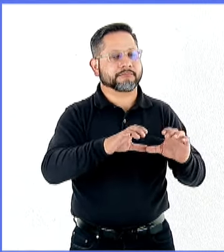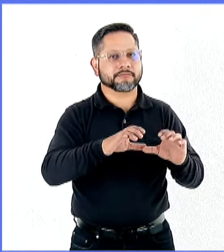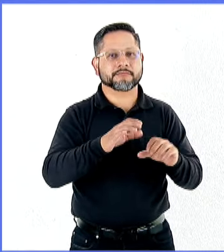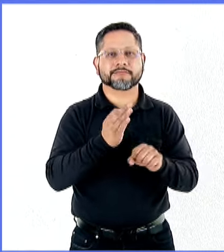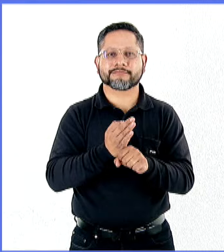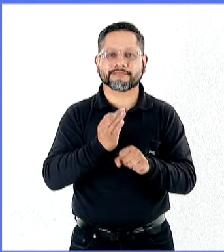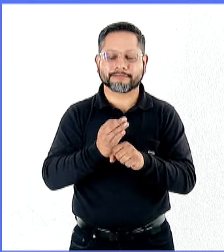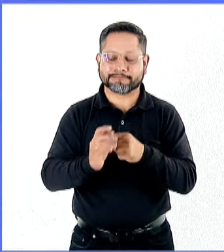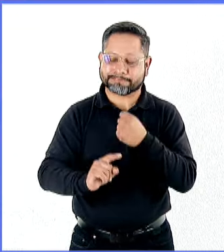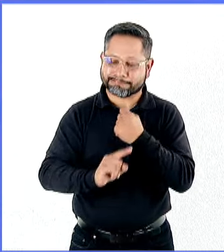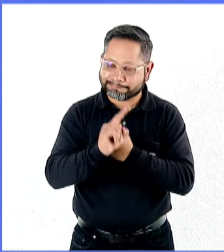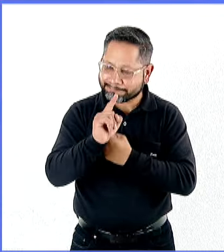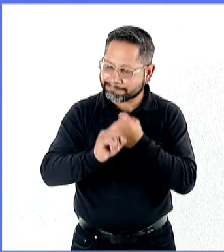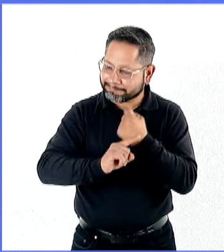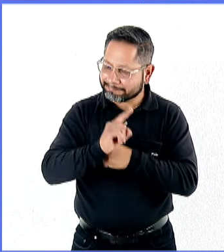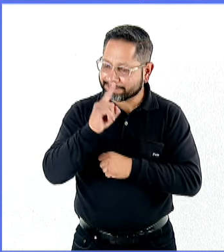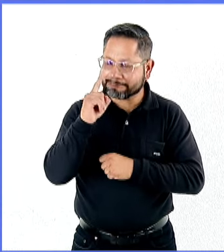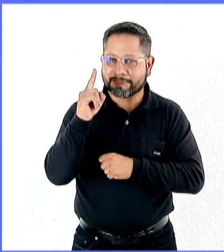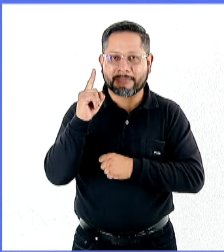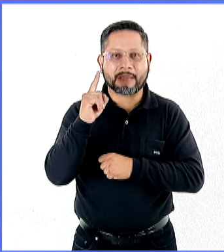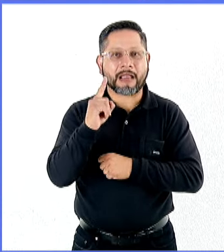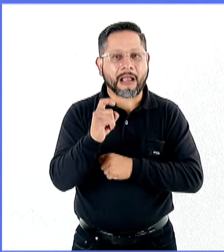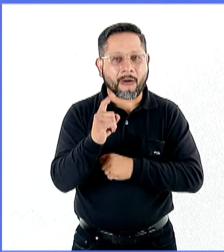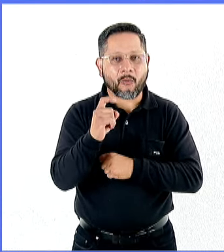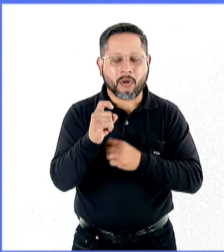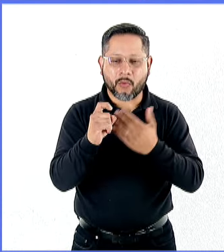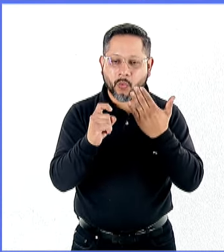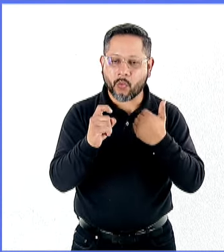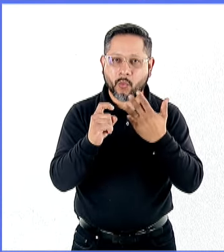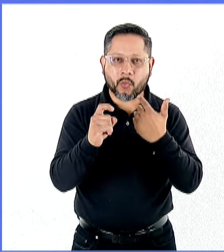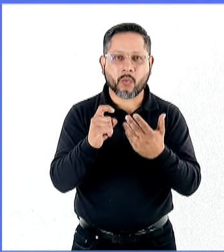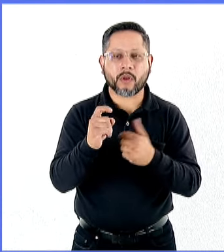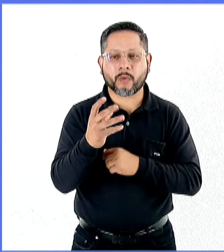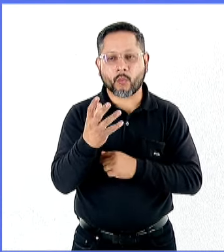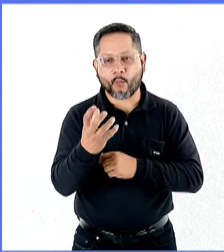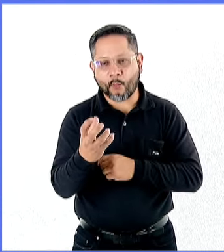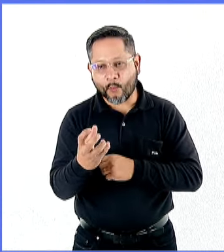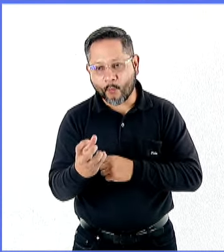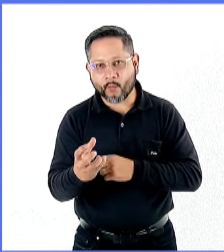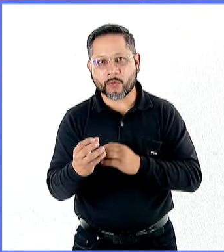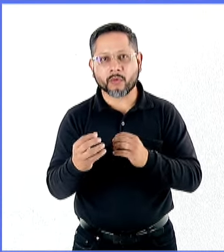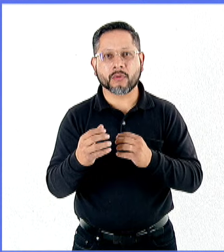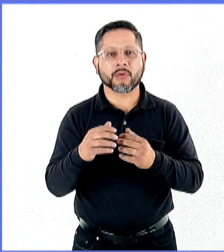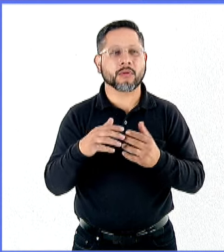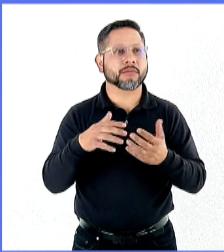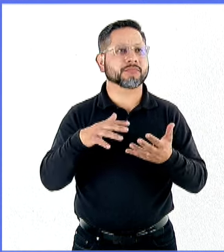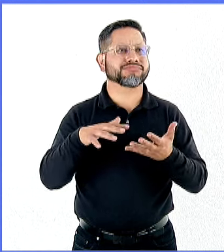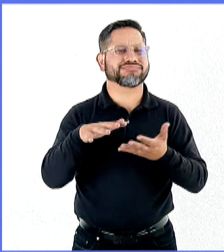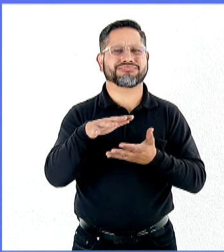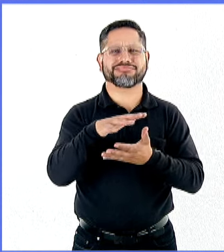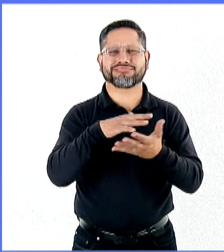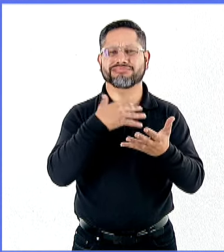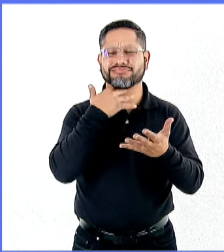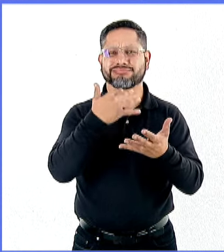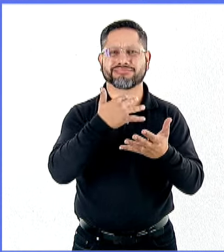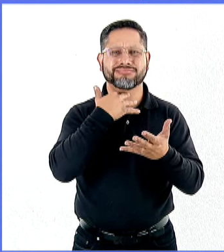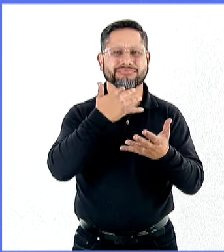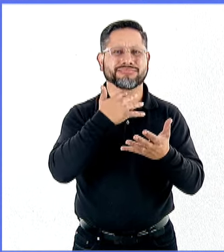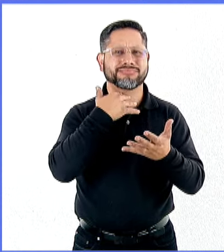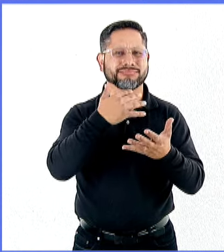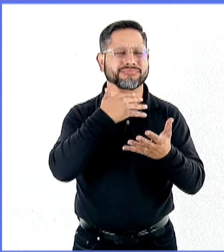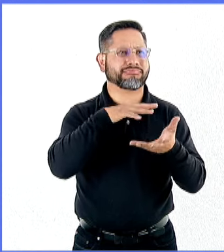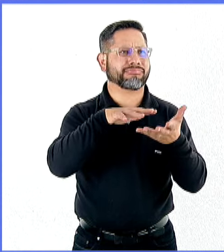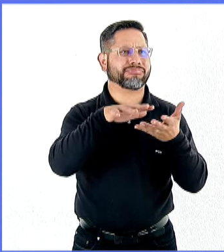agua, tenemos problemas de contaminación, una buena medida sería también que pudiéramos